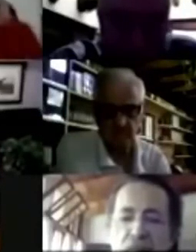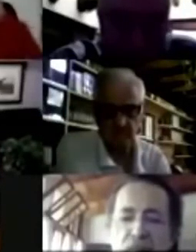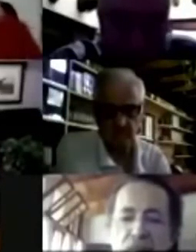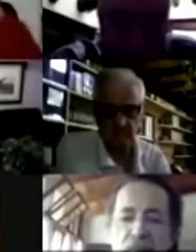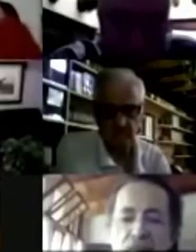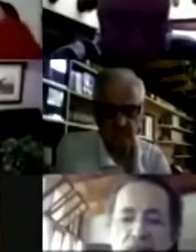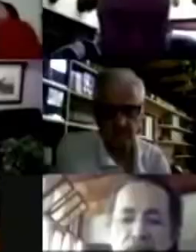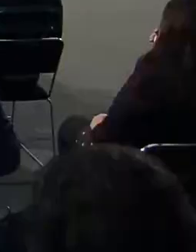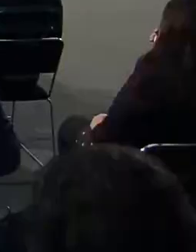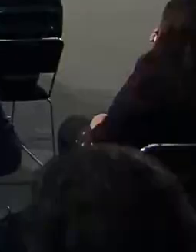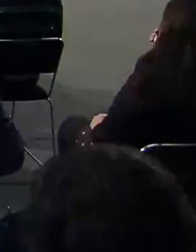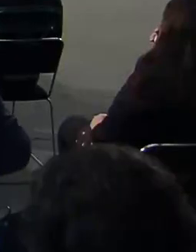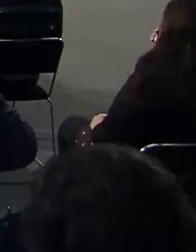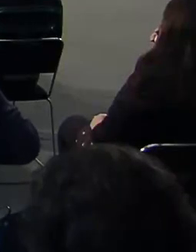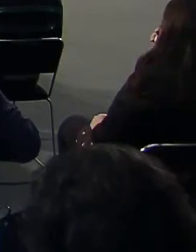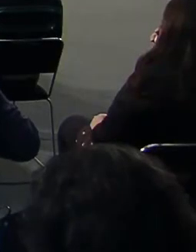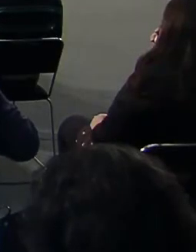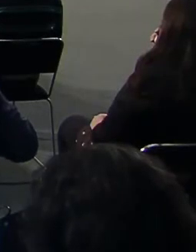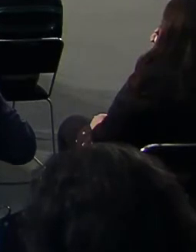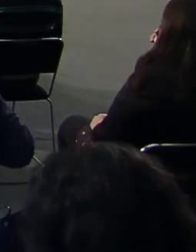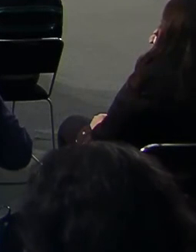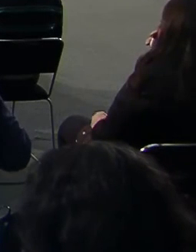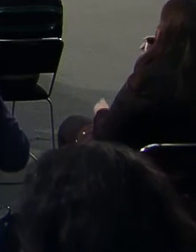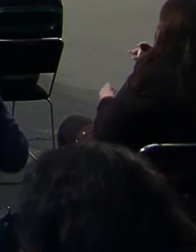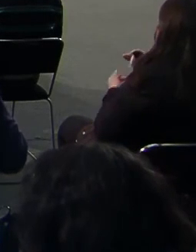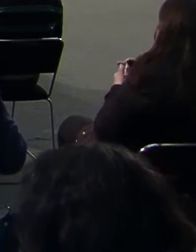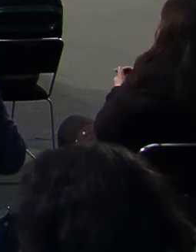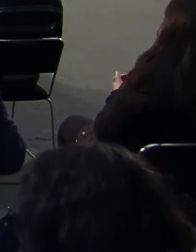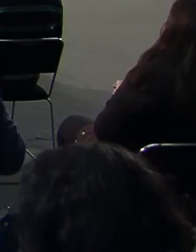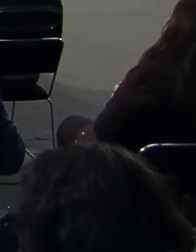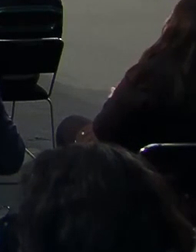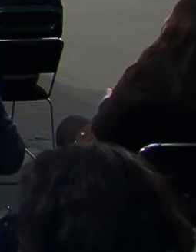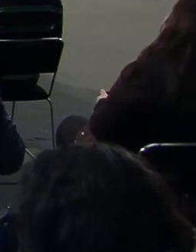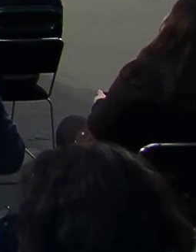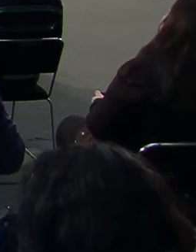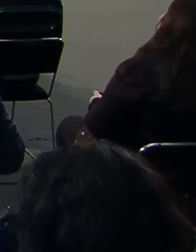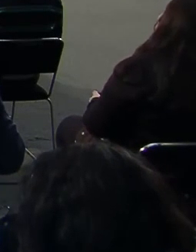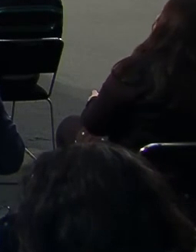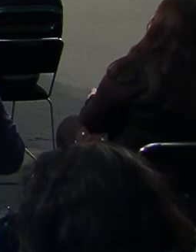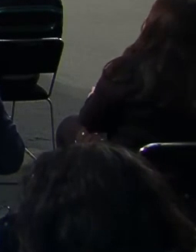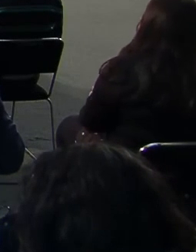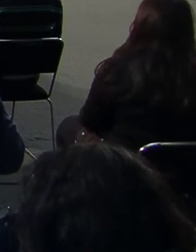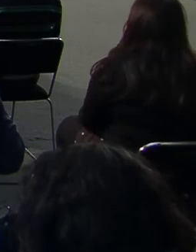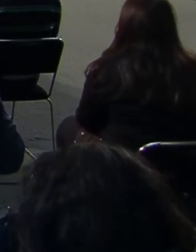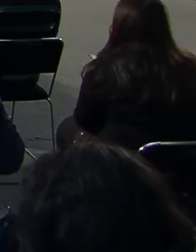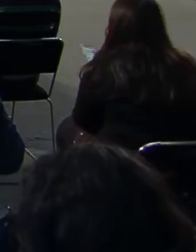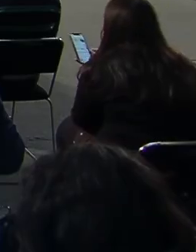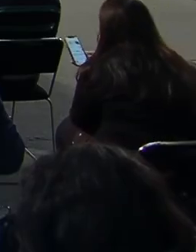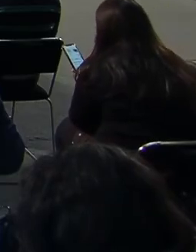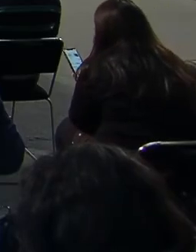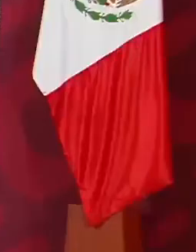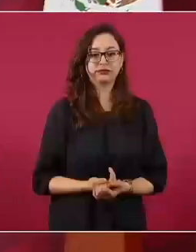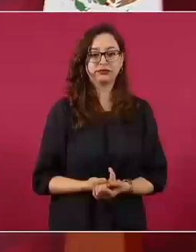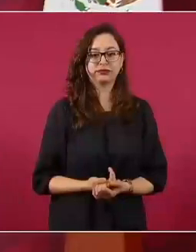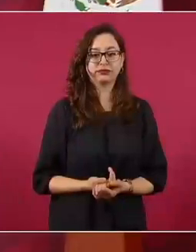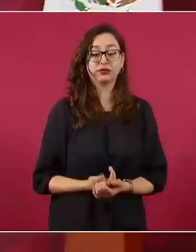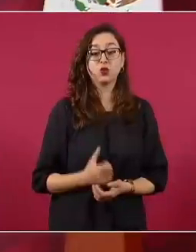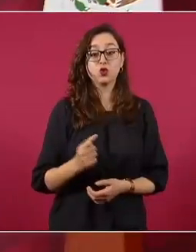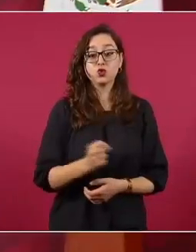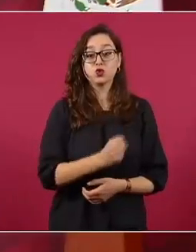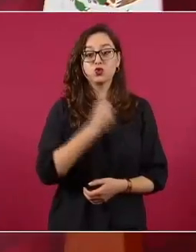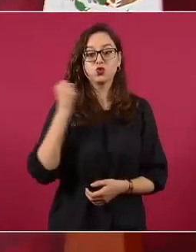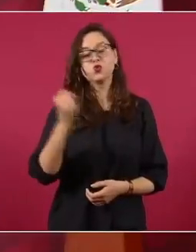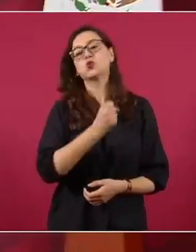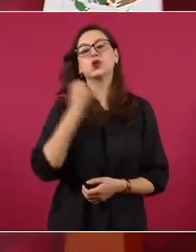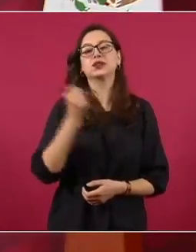Esa la primera. No ha habido problema de nada. La Corte ha resuelto a favor y hemos sido respetuosos de